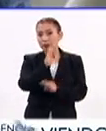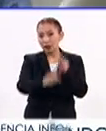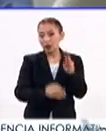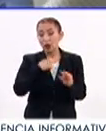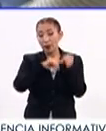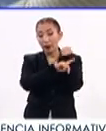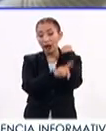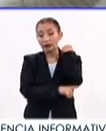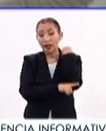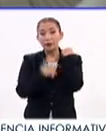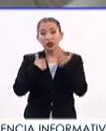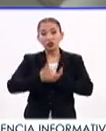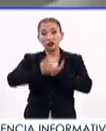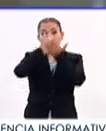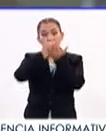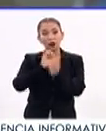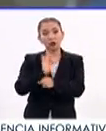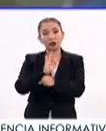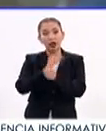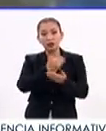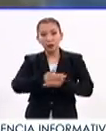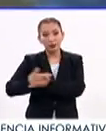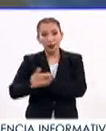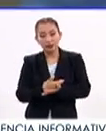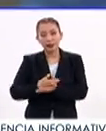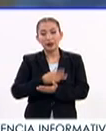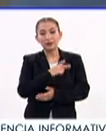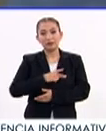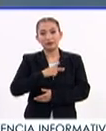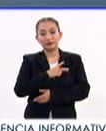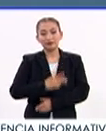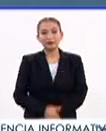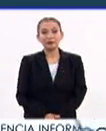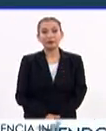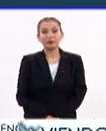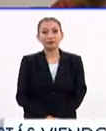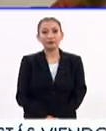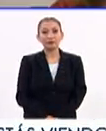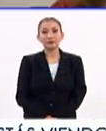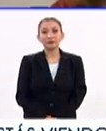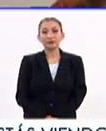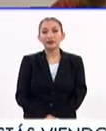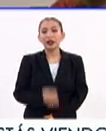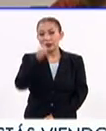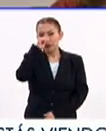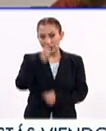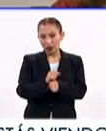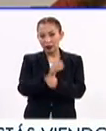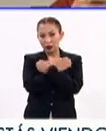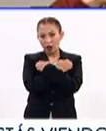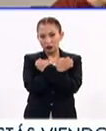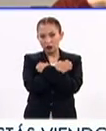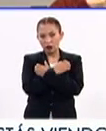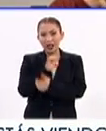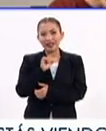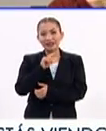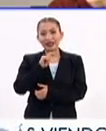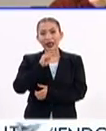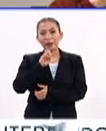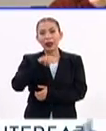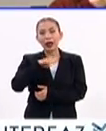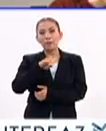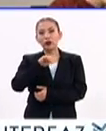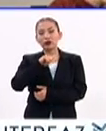durante el embarazo para ayudar a proteger a los bebés del virus. El Secretario de Educación Pública, Esteban